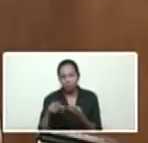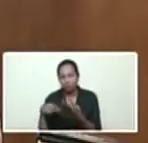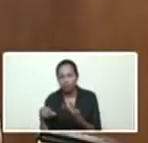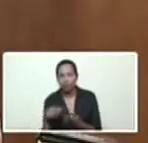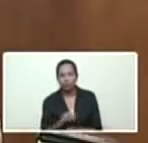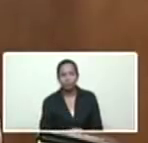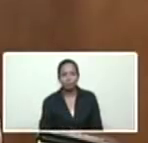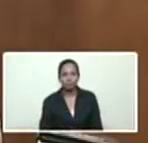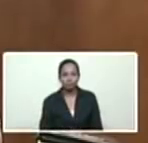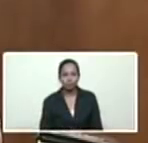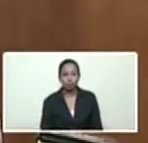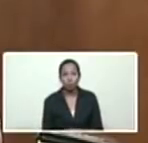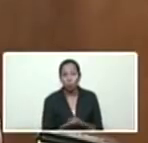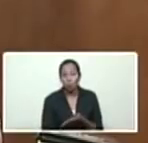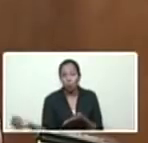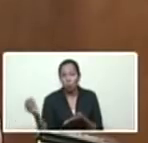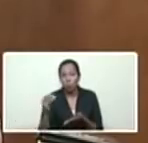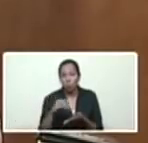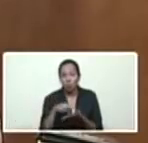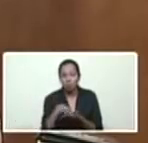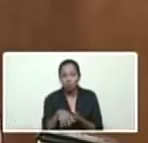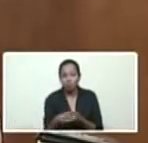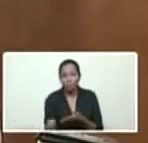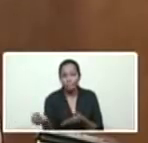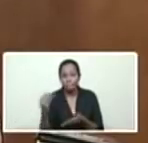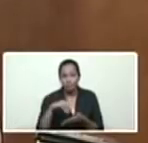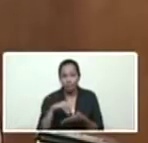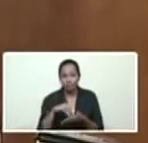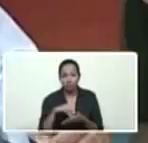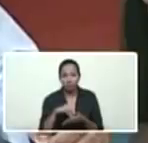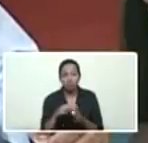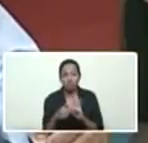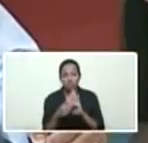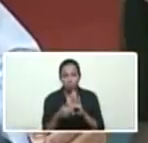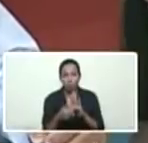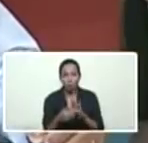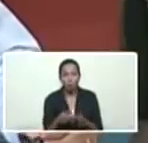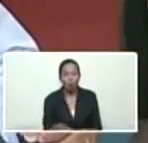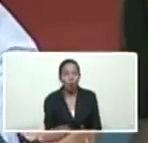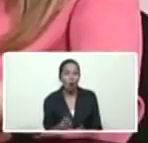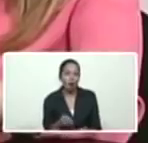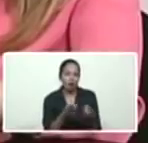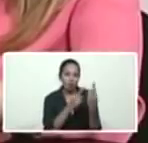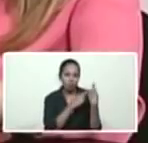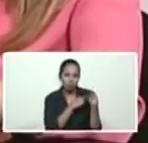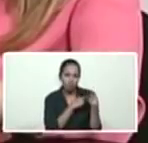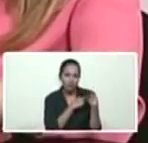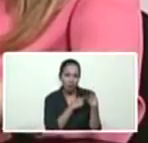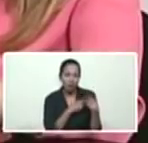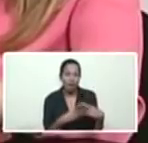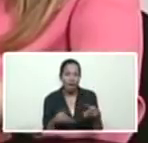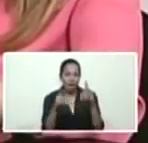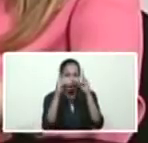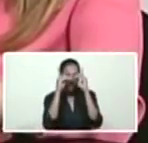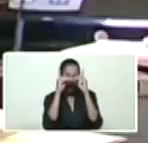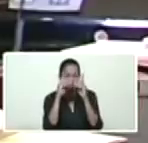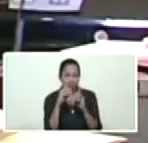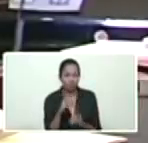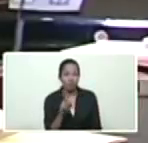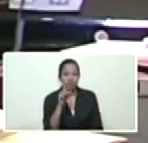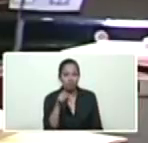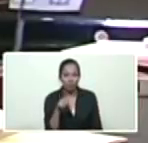reactivo el estado mayor eléctrico y pongo a la vicepresidenta al frente y creo una secretaría ejecutiva muy importante de seguridad